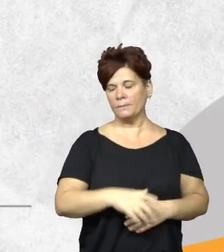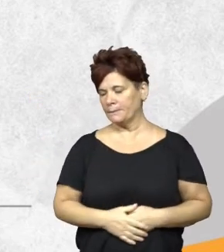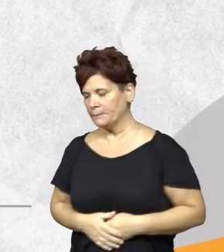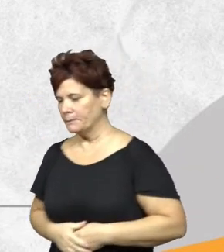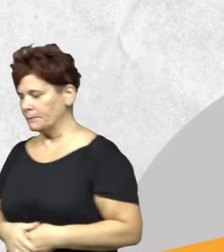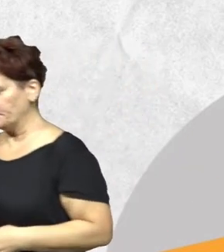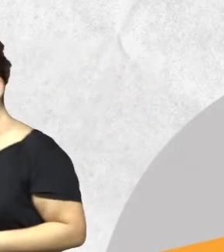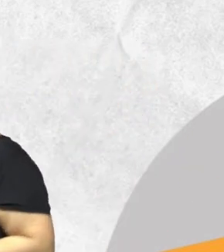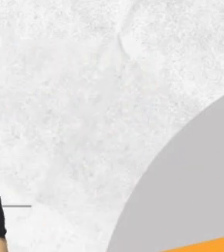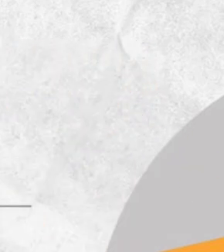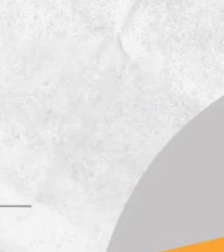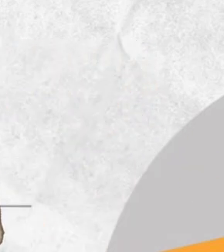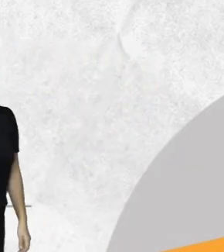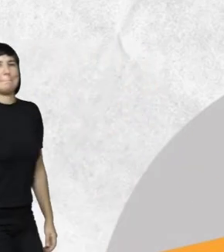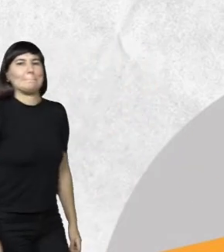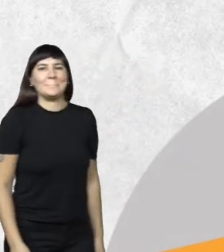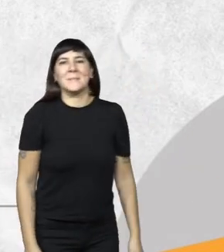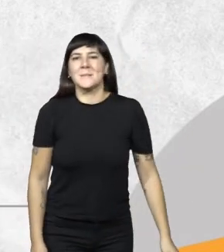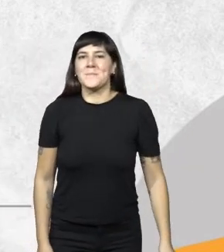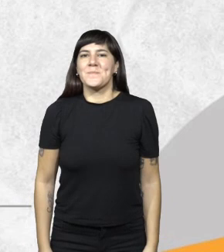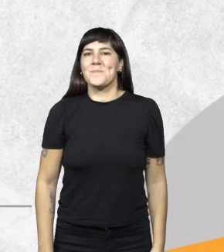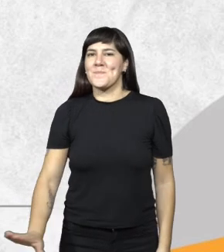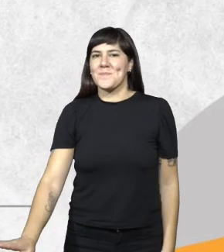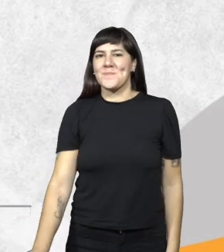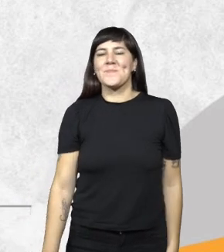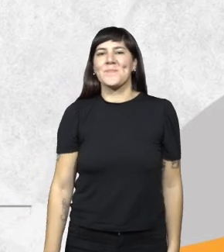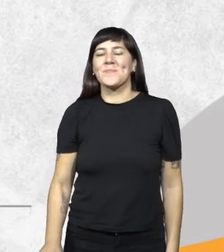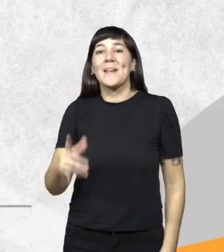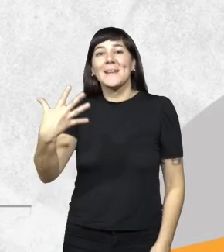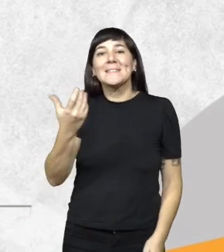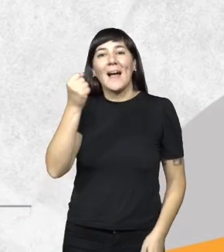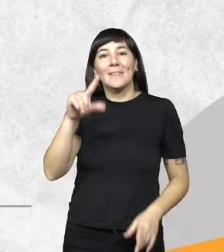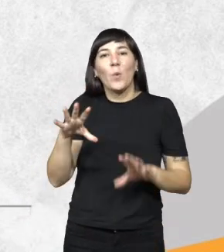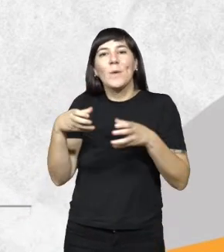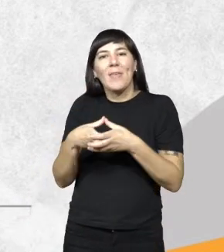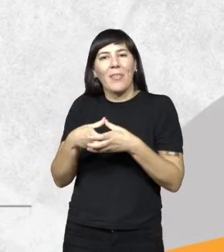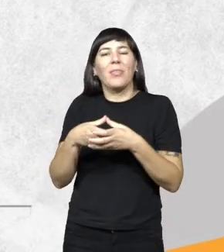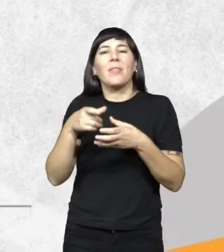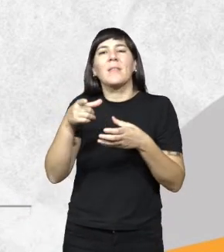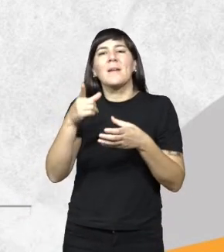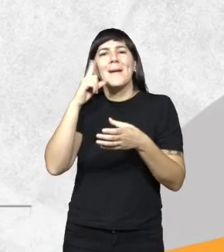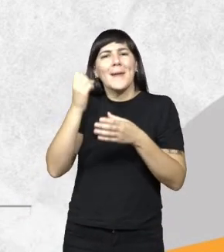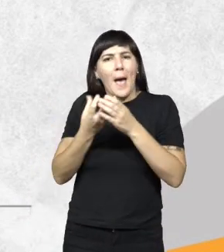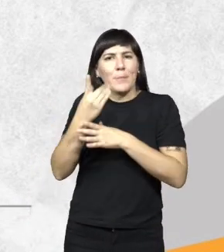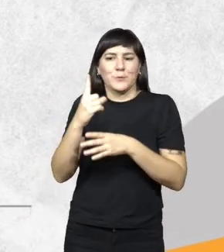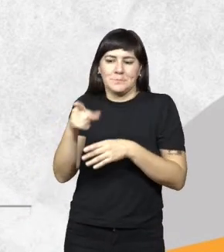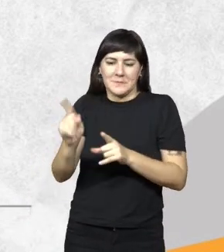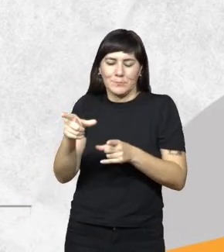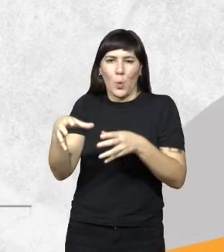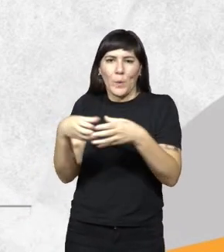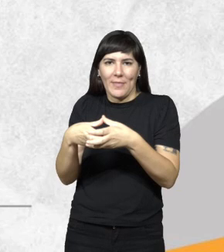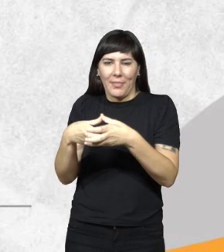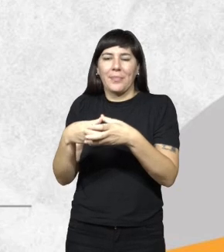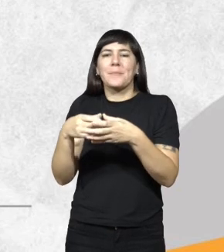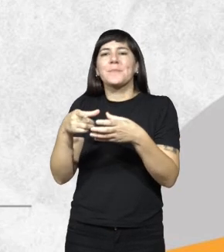en cuanto a la unidad de rescate dentro de esta brigada operativa ambiental creamos esta unidad de rescate esta